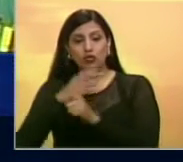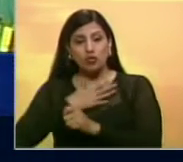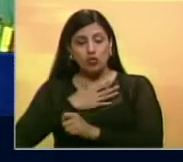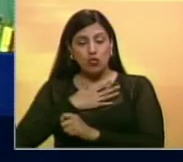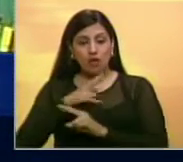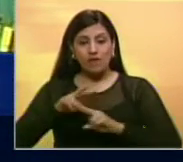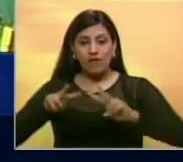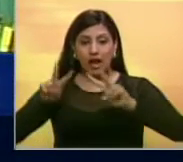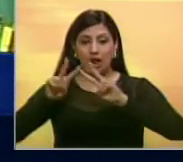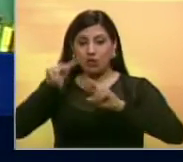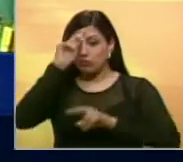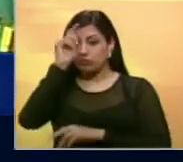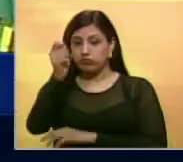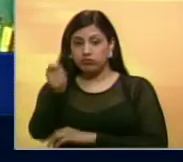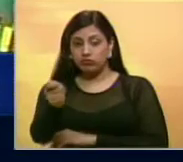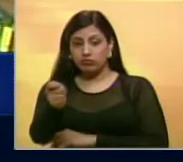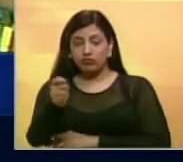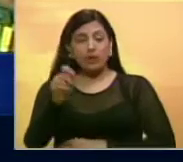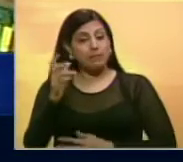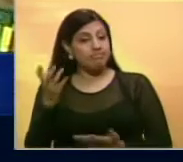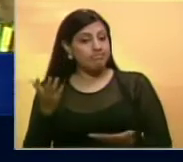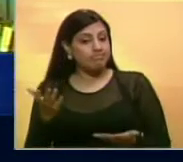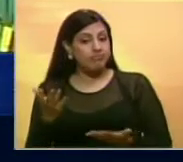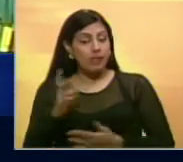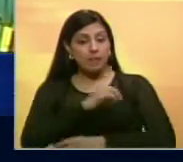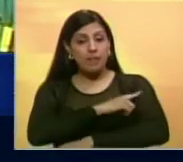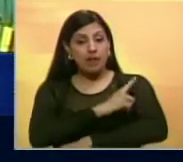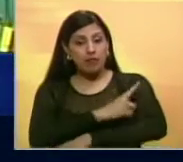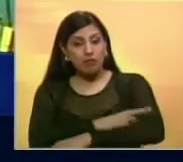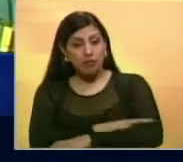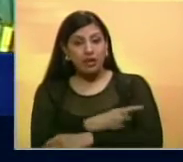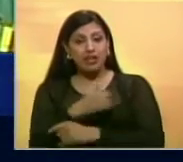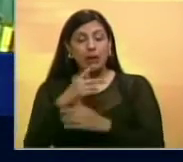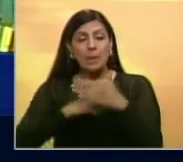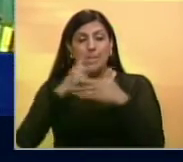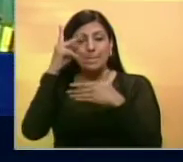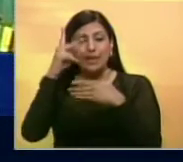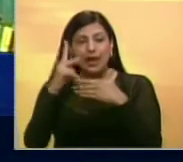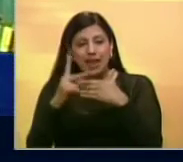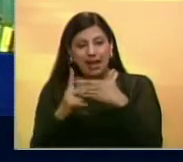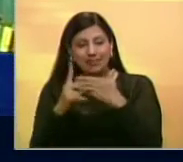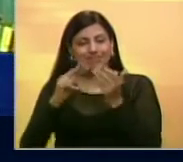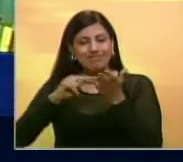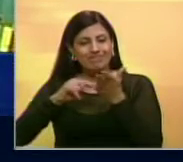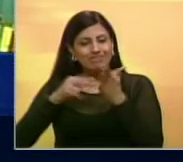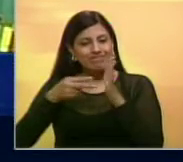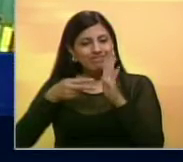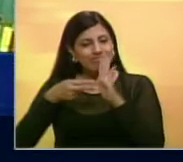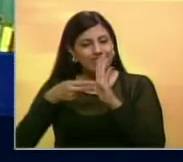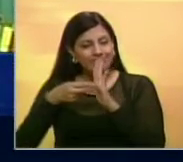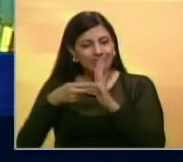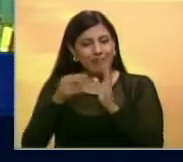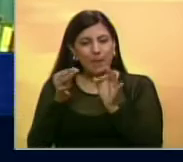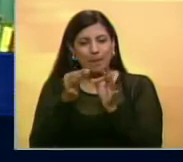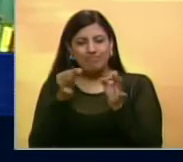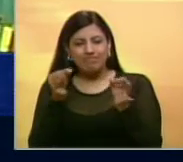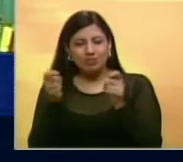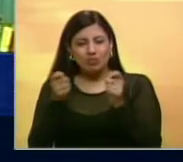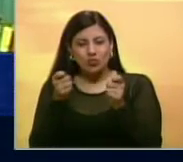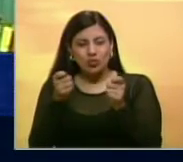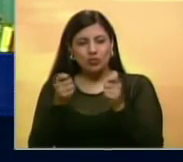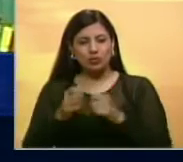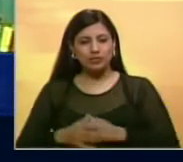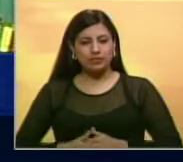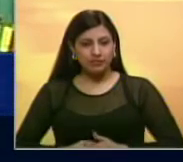valorando y, bueno, el fortalecimiento de un plan estratégico, táctico y